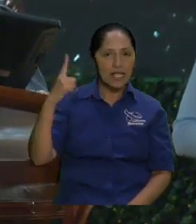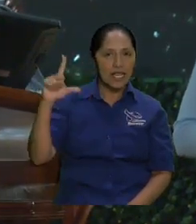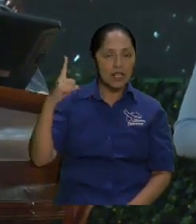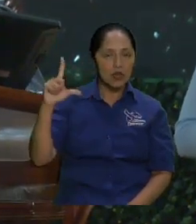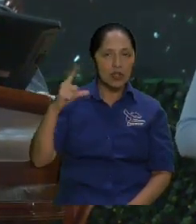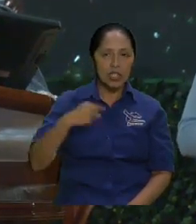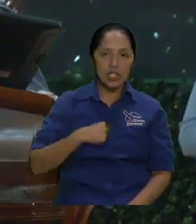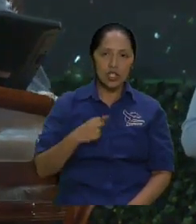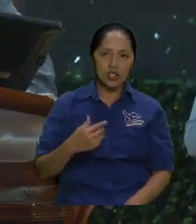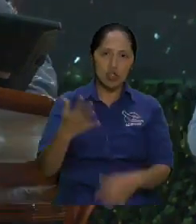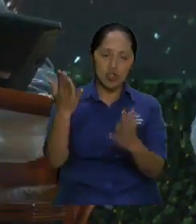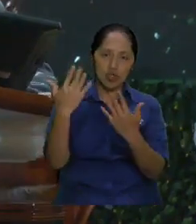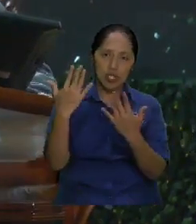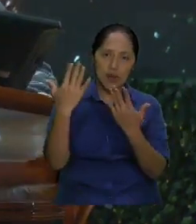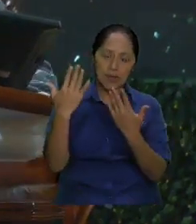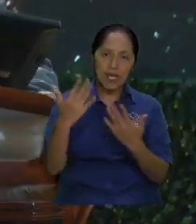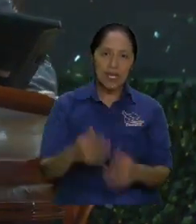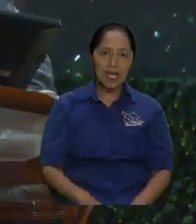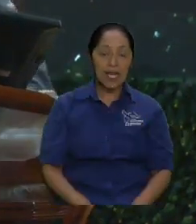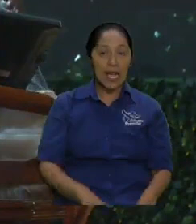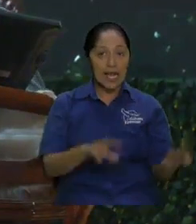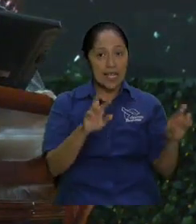personas que cuando nacieron